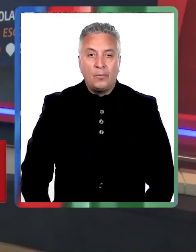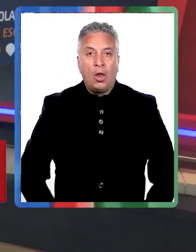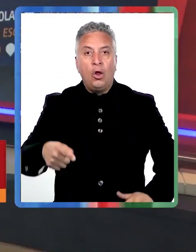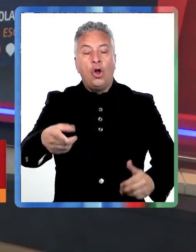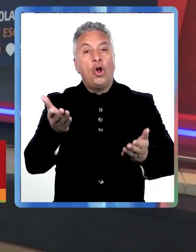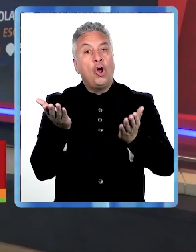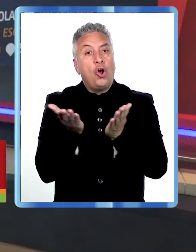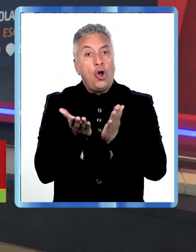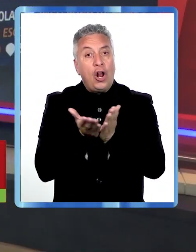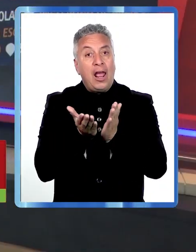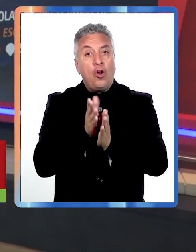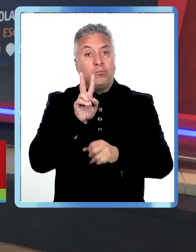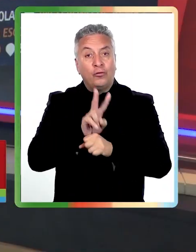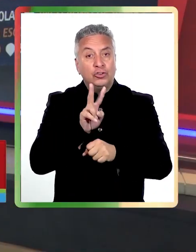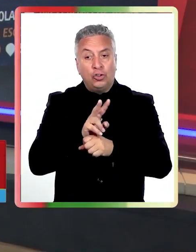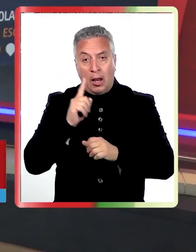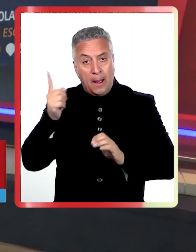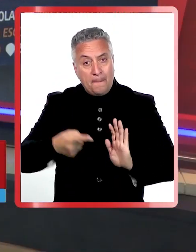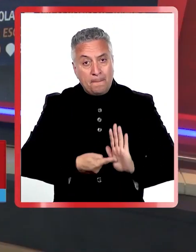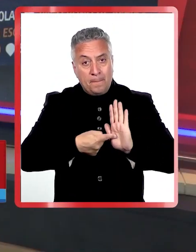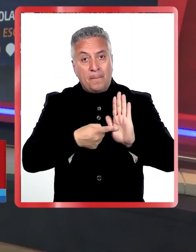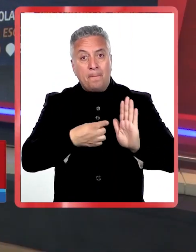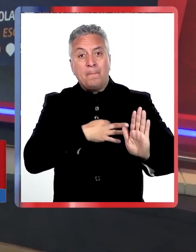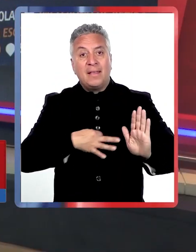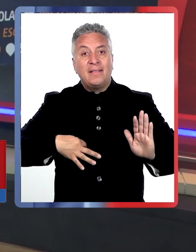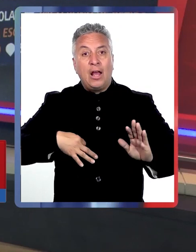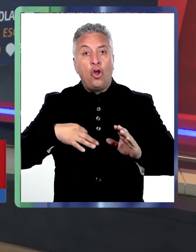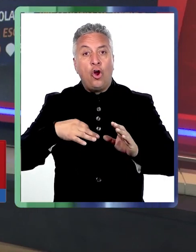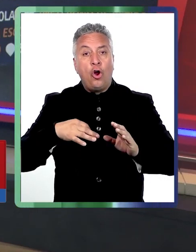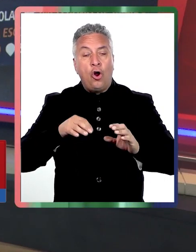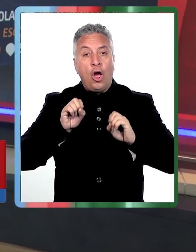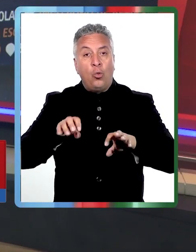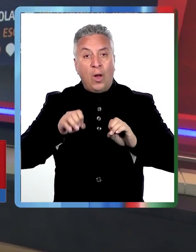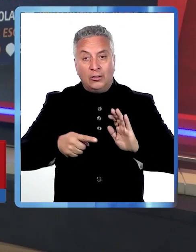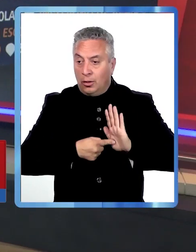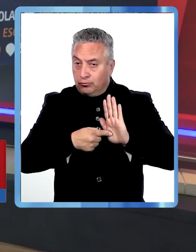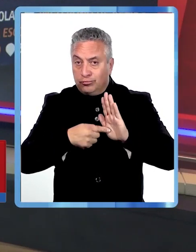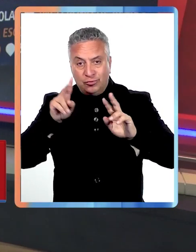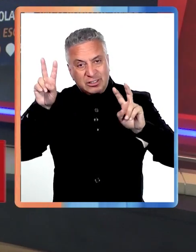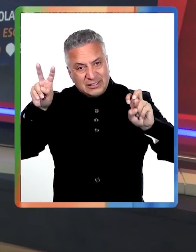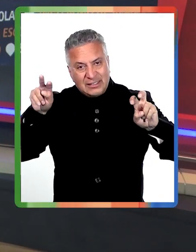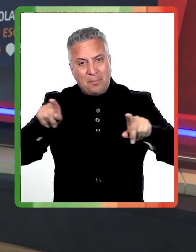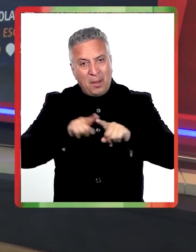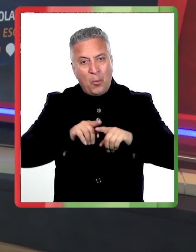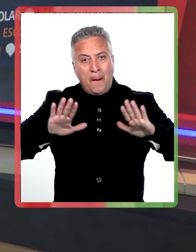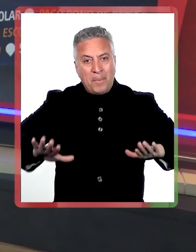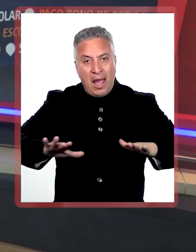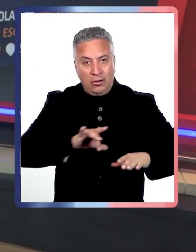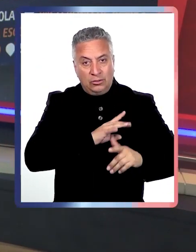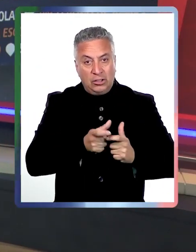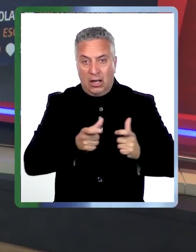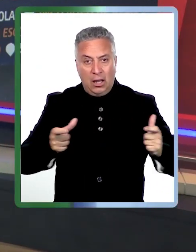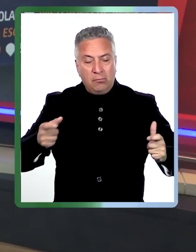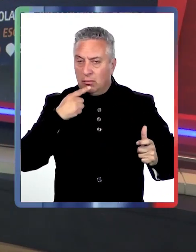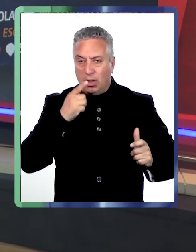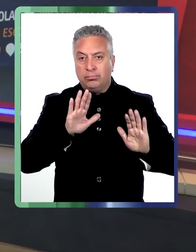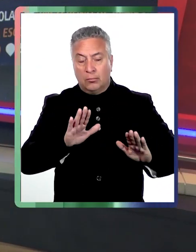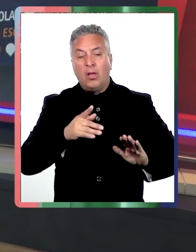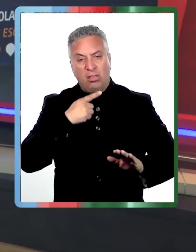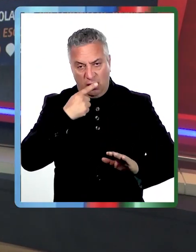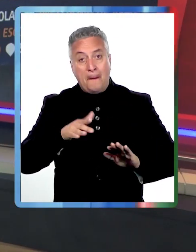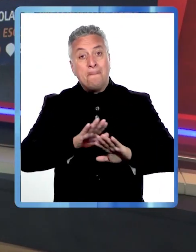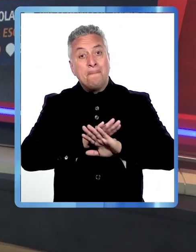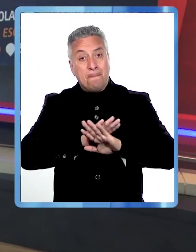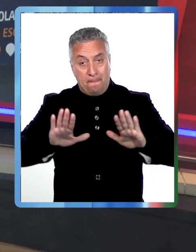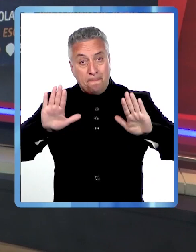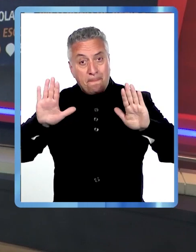rechazó la última propuesta entregada por el Ministerio de Educación en el marco de las movilizaciones en todo el país, pero confirmaron el fin del paro luego